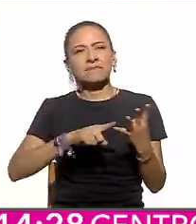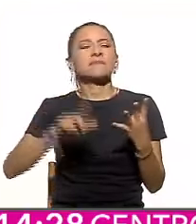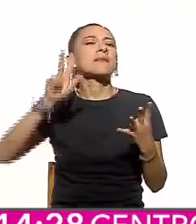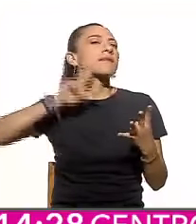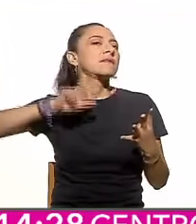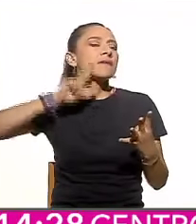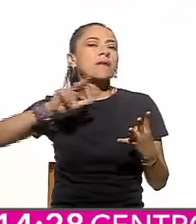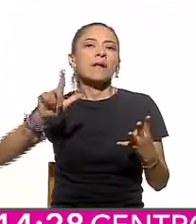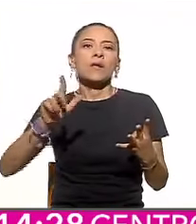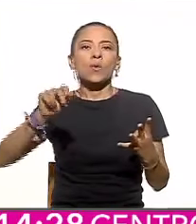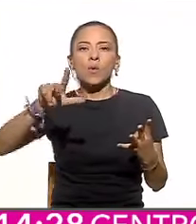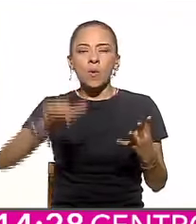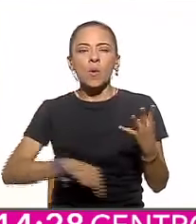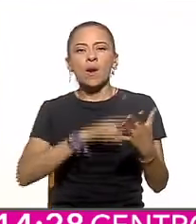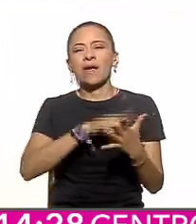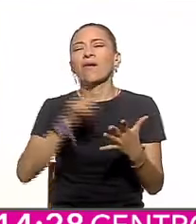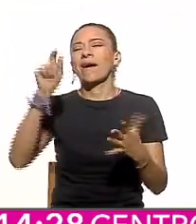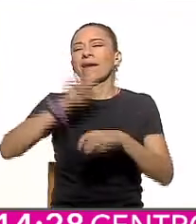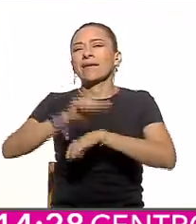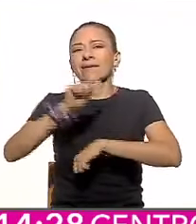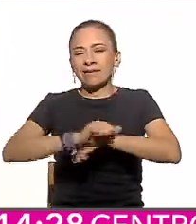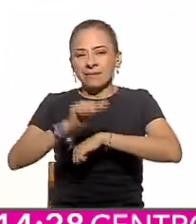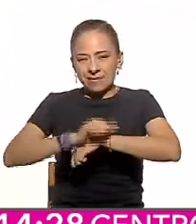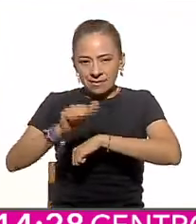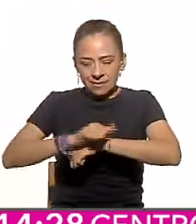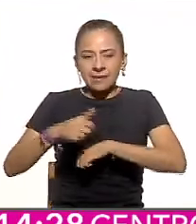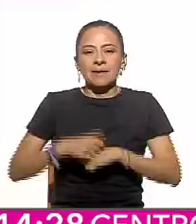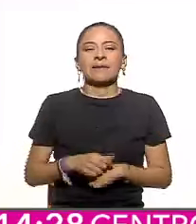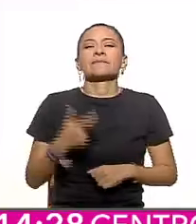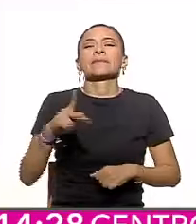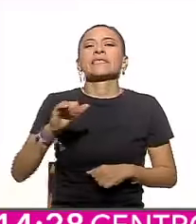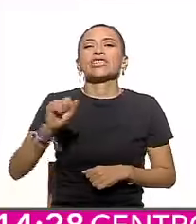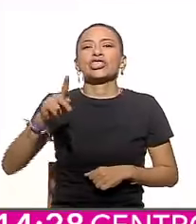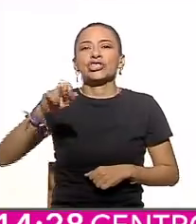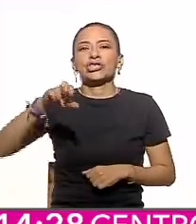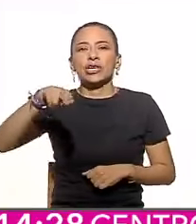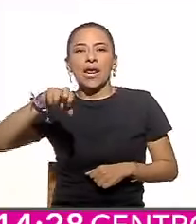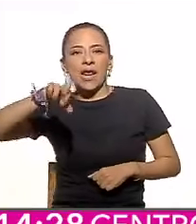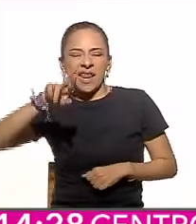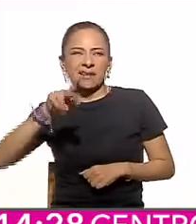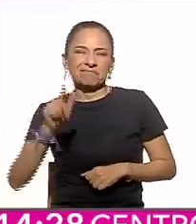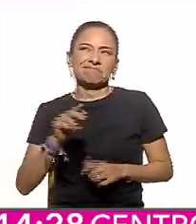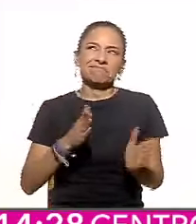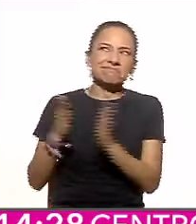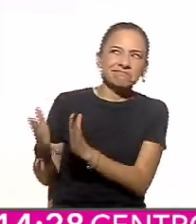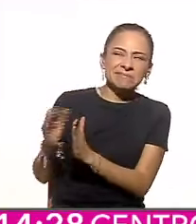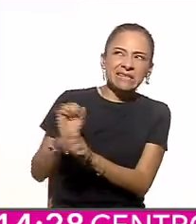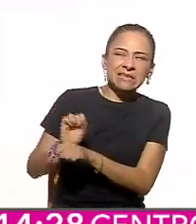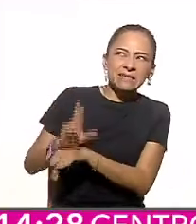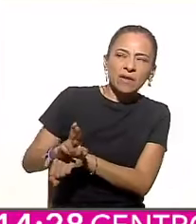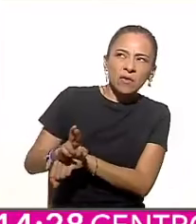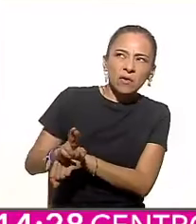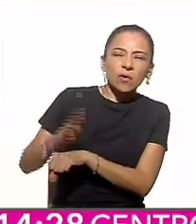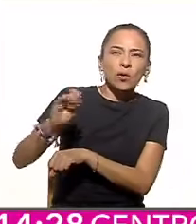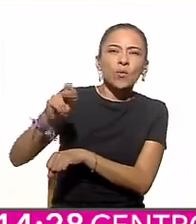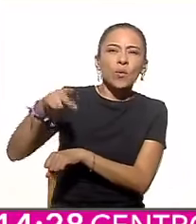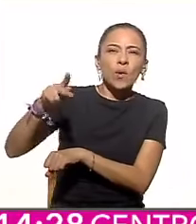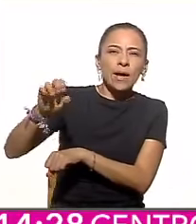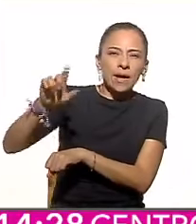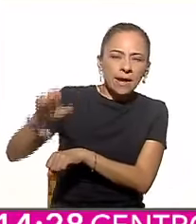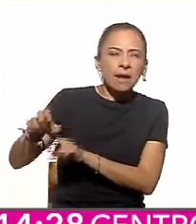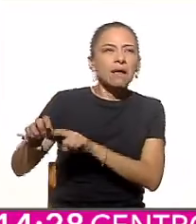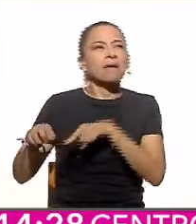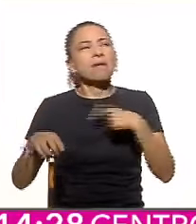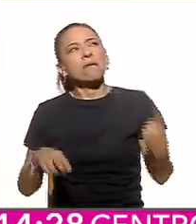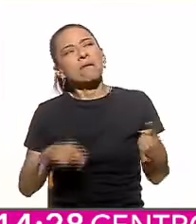o al de los Kirchner en Argentina, para no hablar de Nayib Bukele en El Salvador o de Daniel